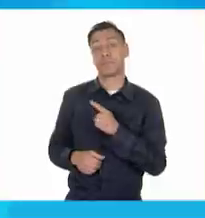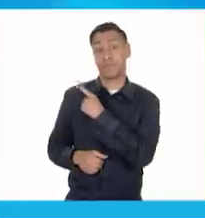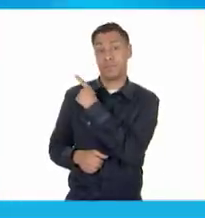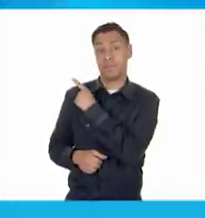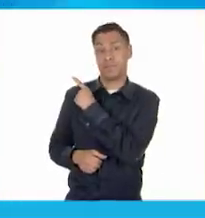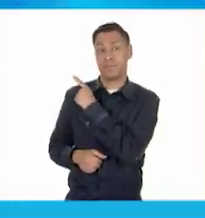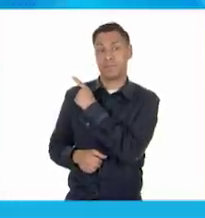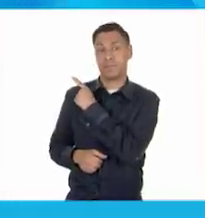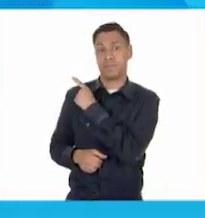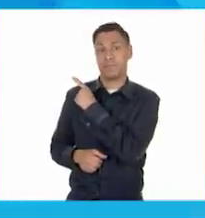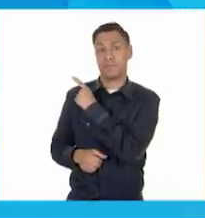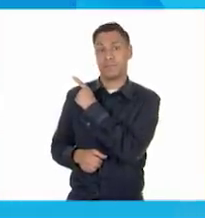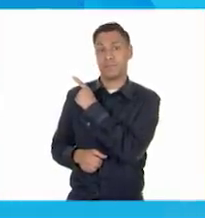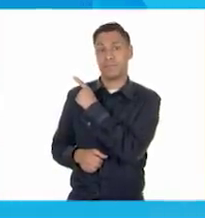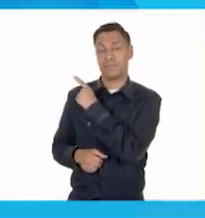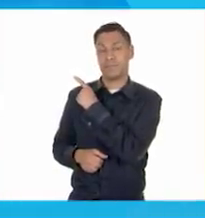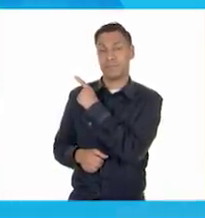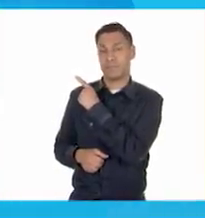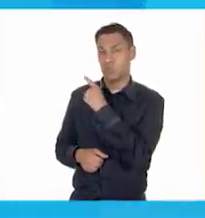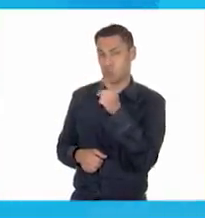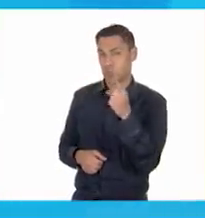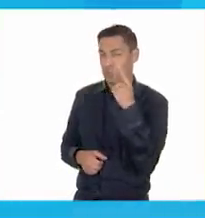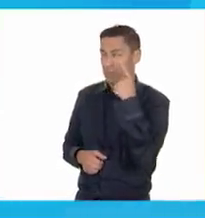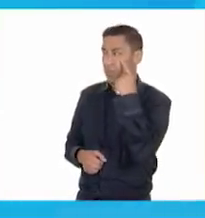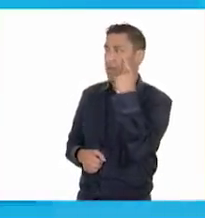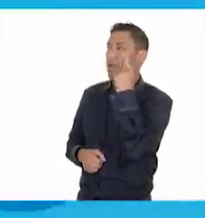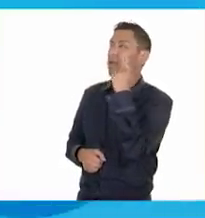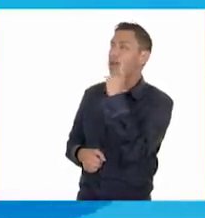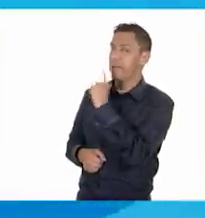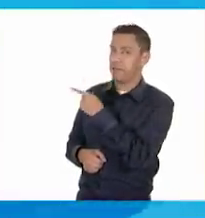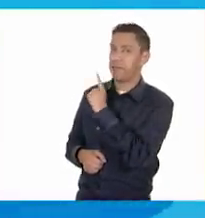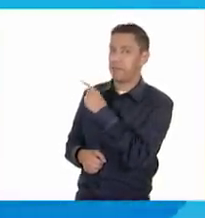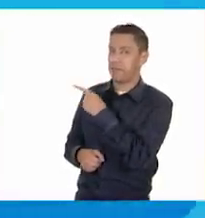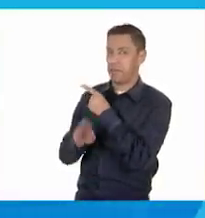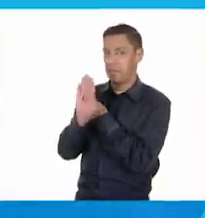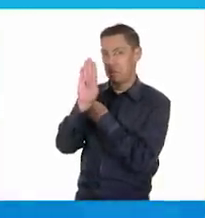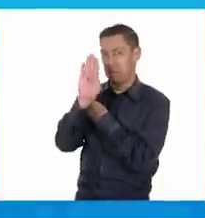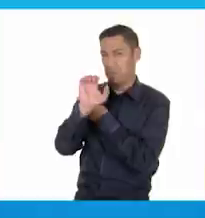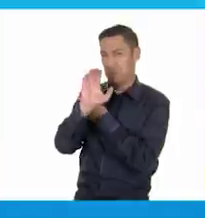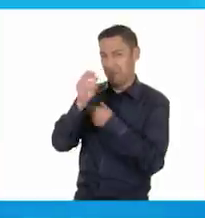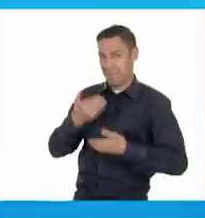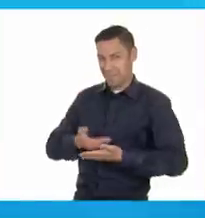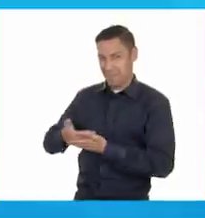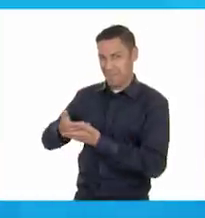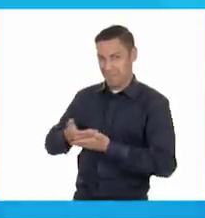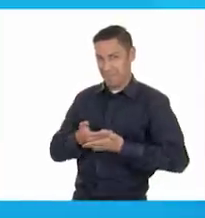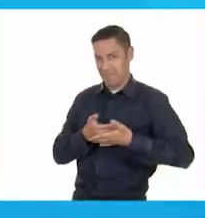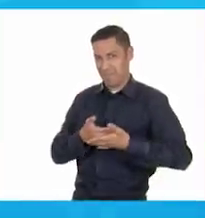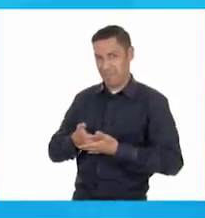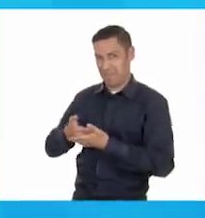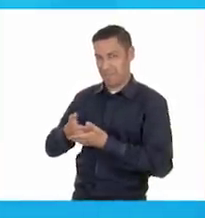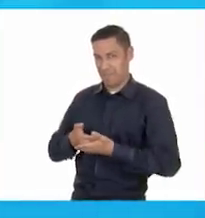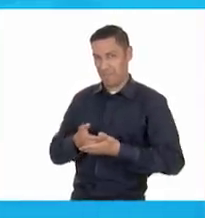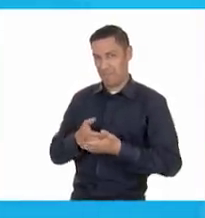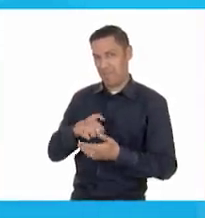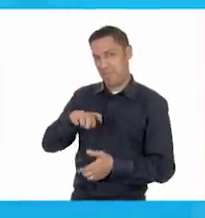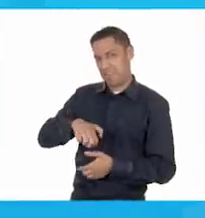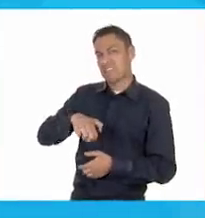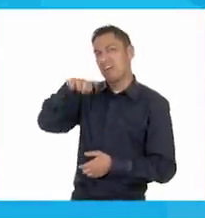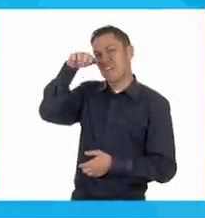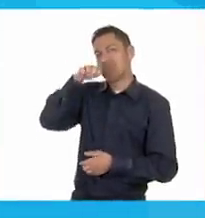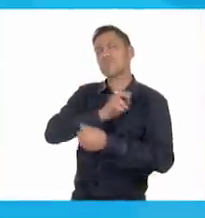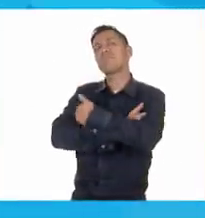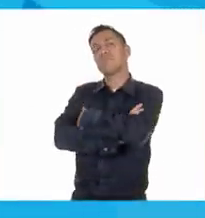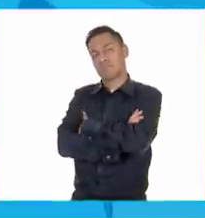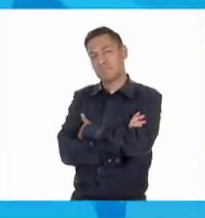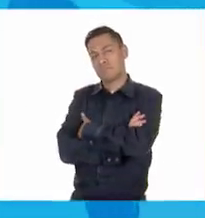vamos a identificar este bebé que estamos viendo en pantalla. Ajá. ¿Qué edad creen que tenga?